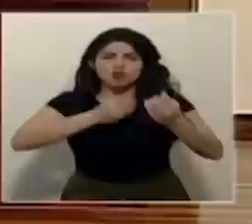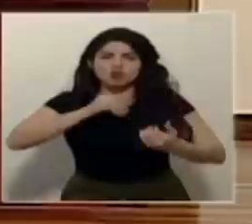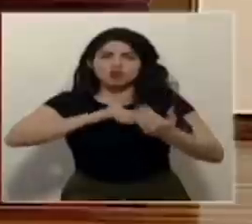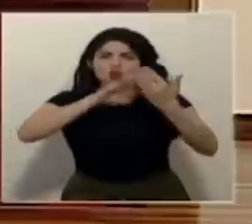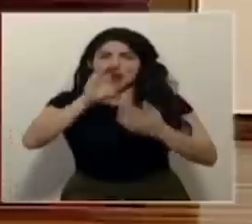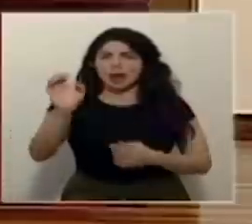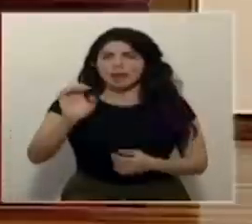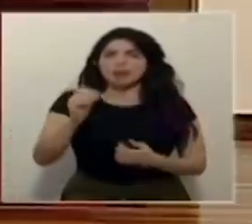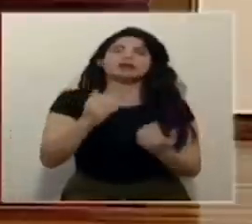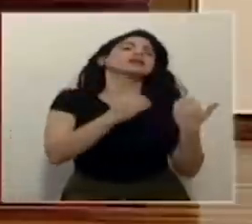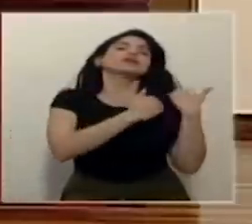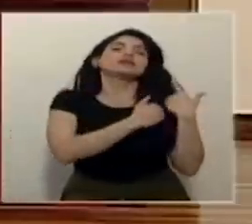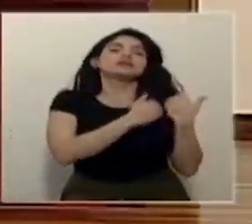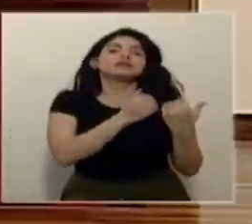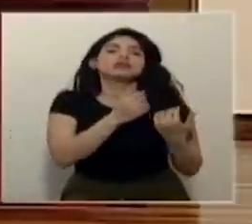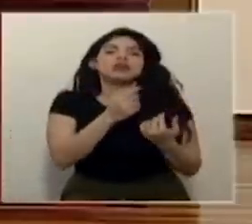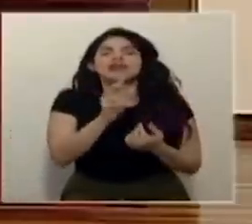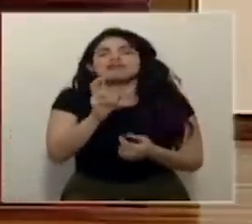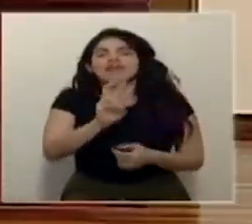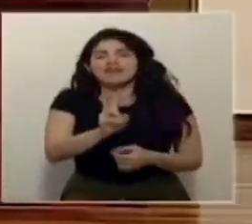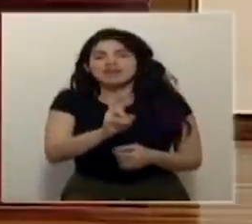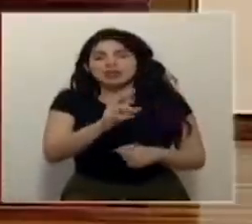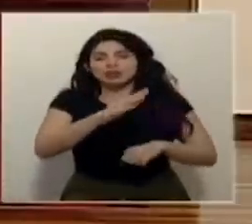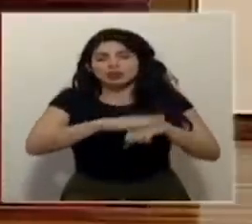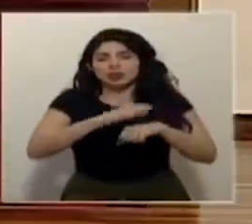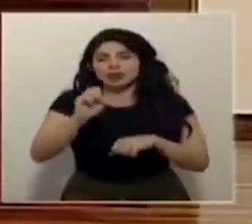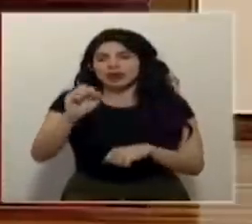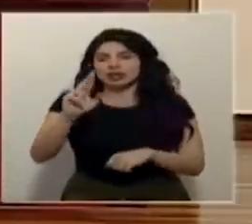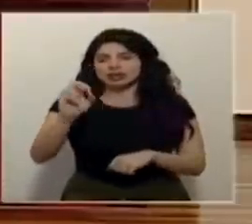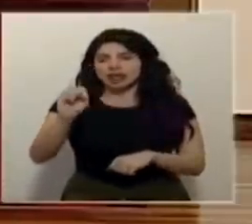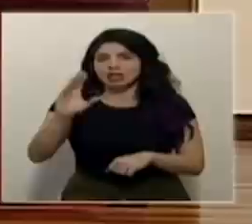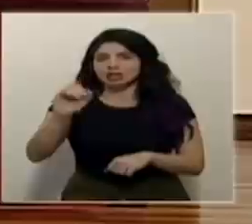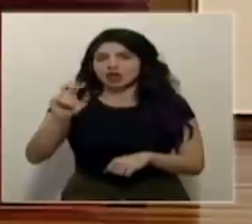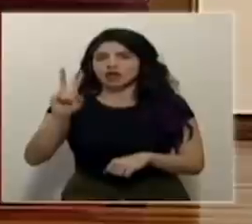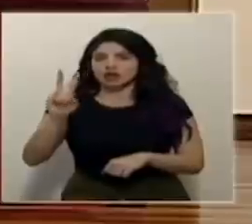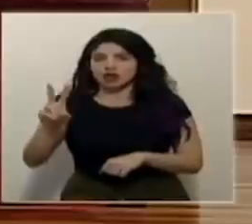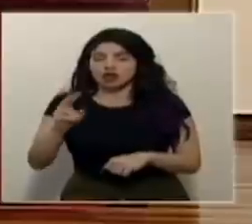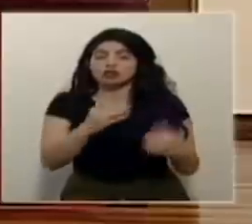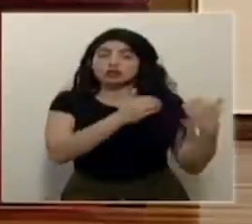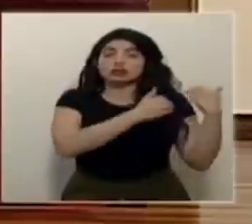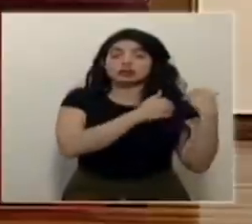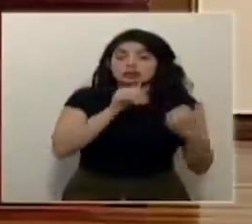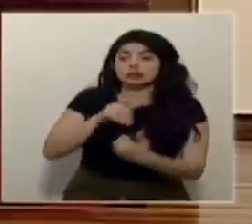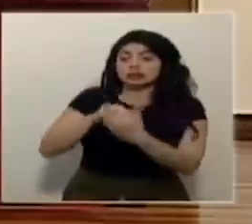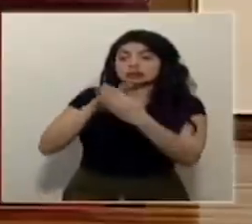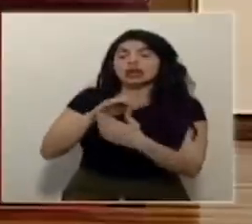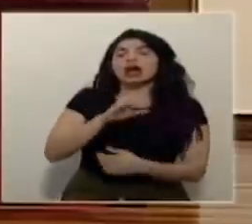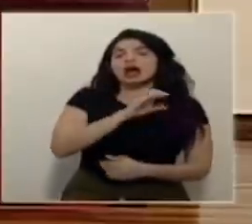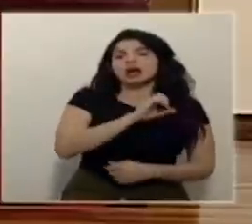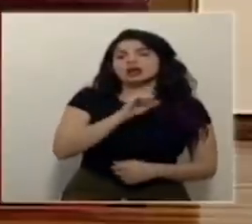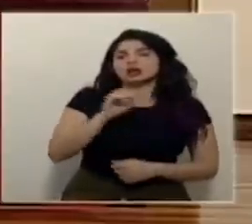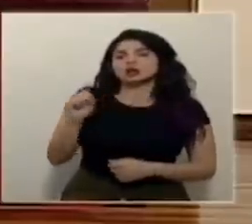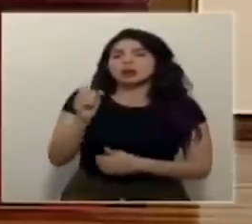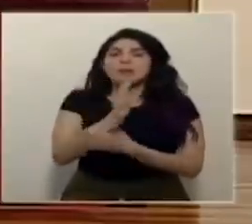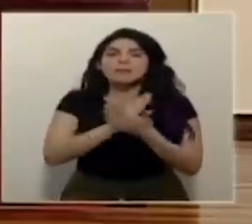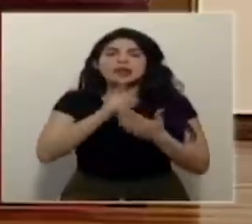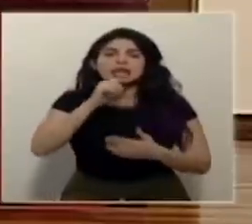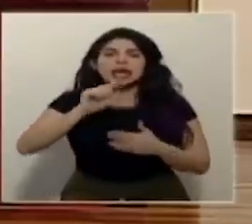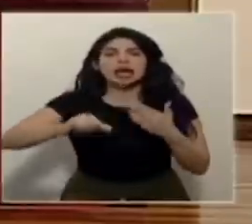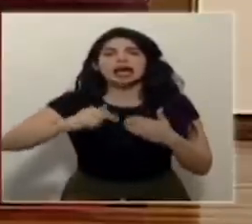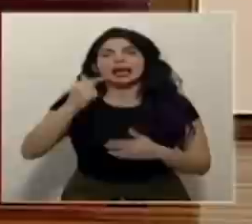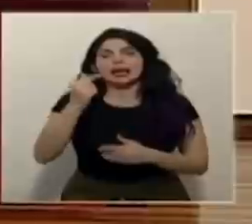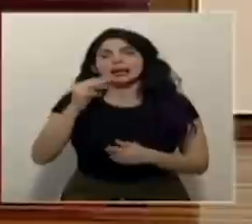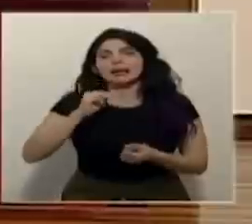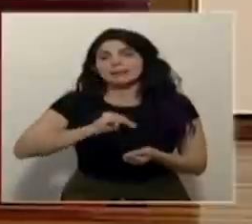emergencia por el virus provocado por el SARS-CoV-2 que realiza la Caja Costarricense de Seguro Social por parte del gerente